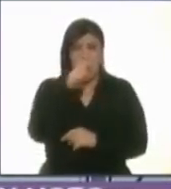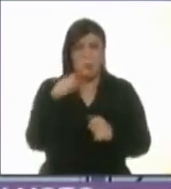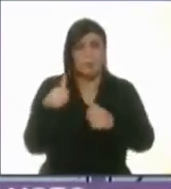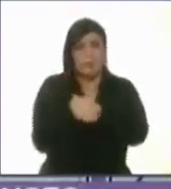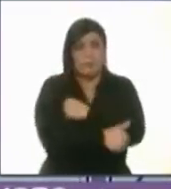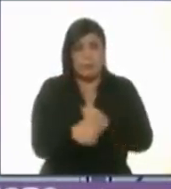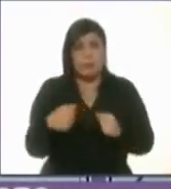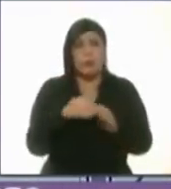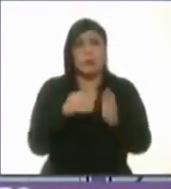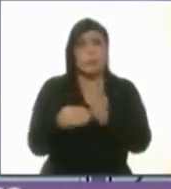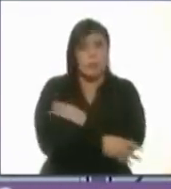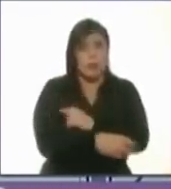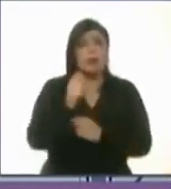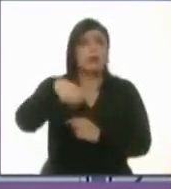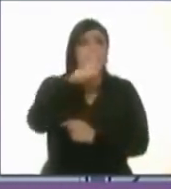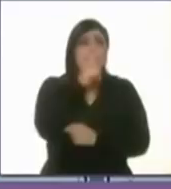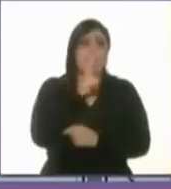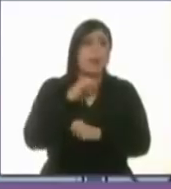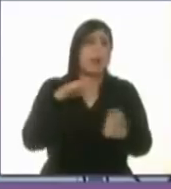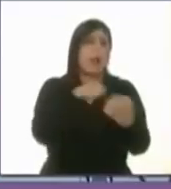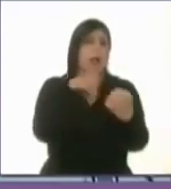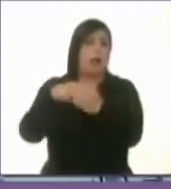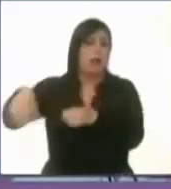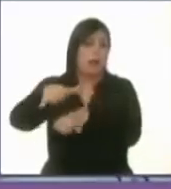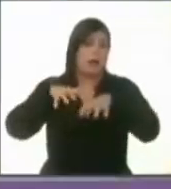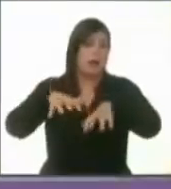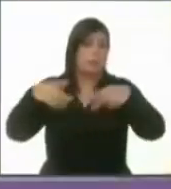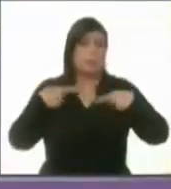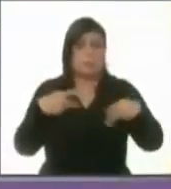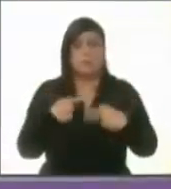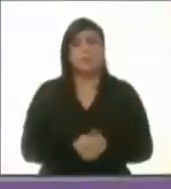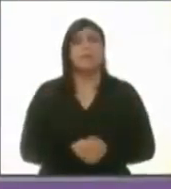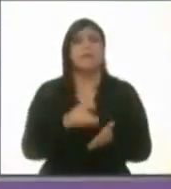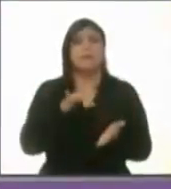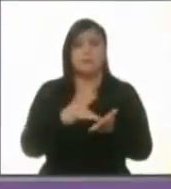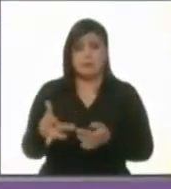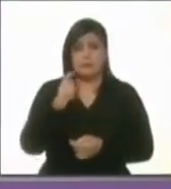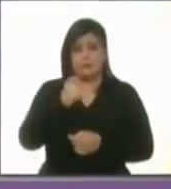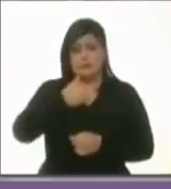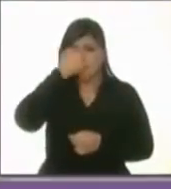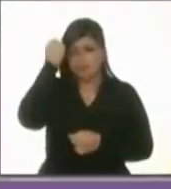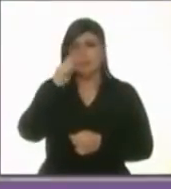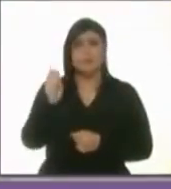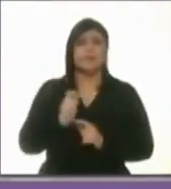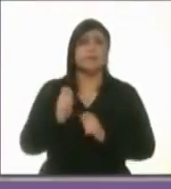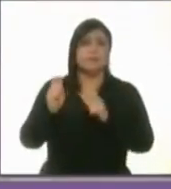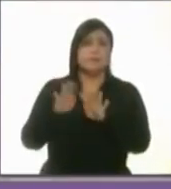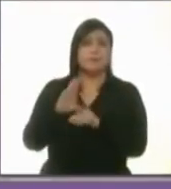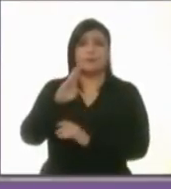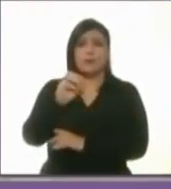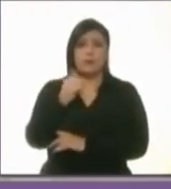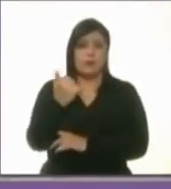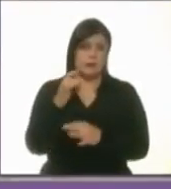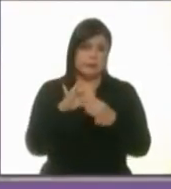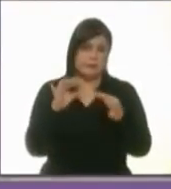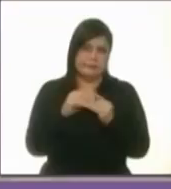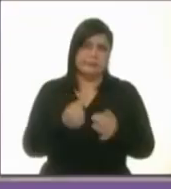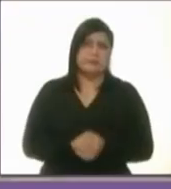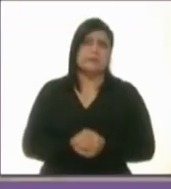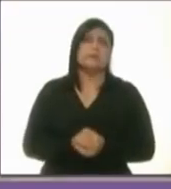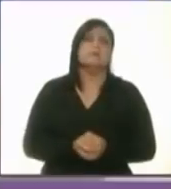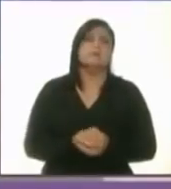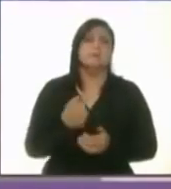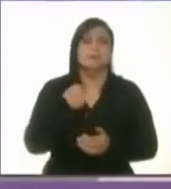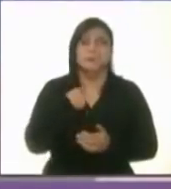mintiendo a la ciudadanía. Gracias. Candidata, tiene la palabra Mariana Boy. Adelante. Gracias. Bueno,